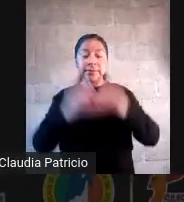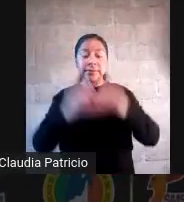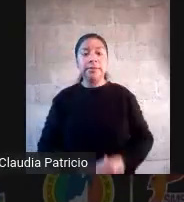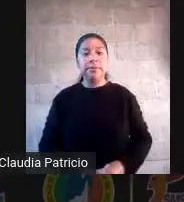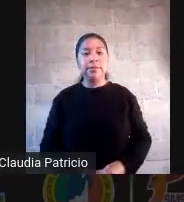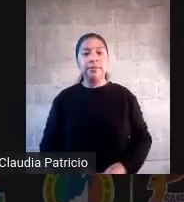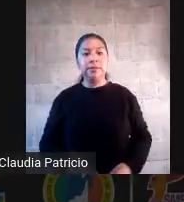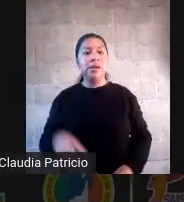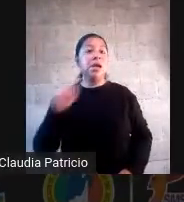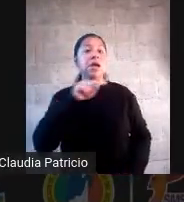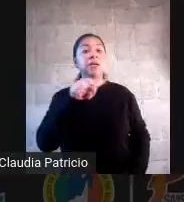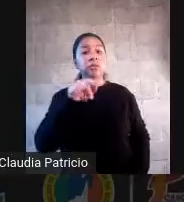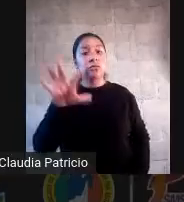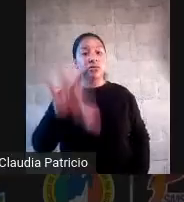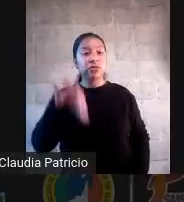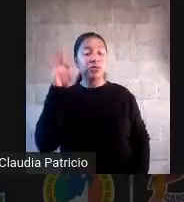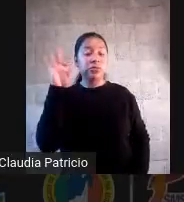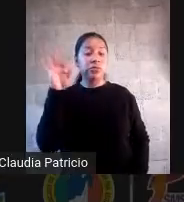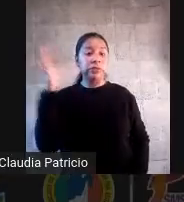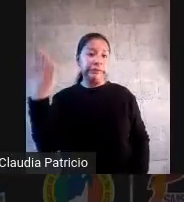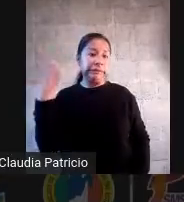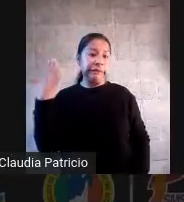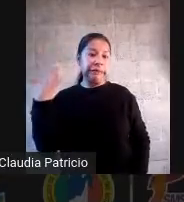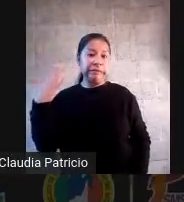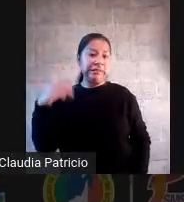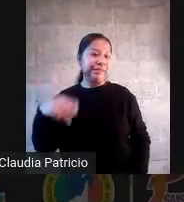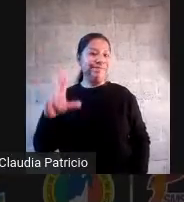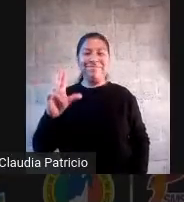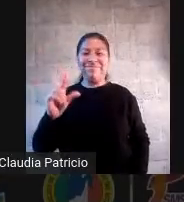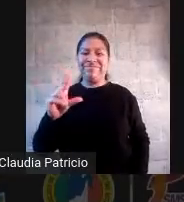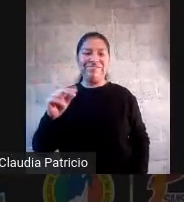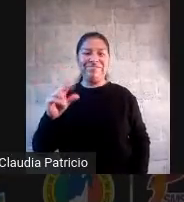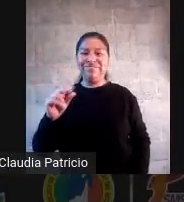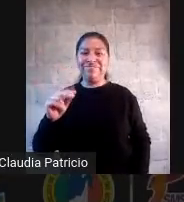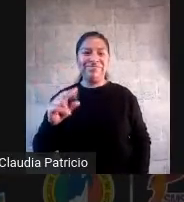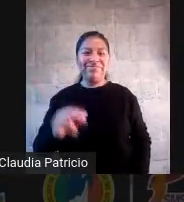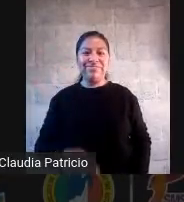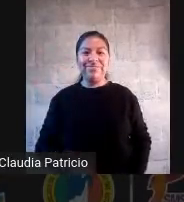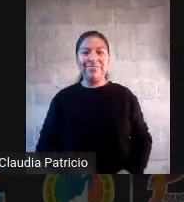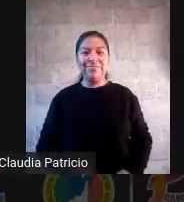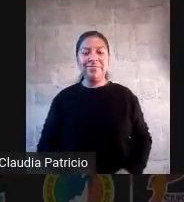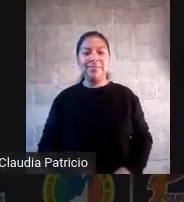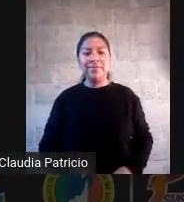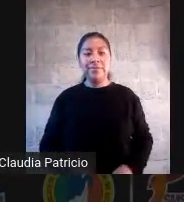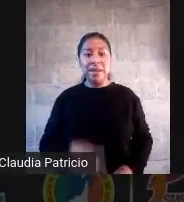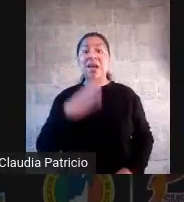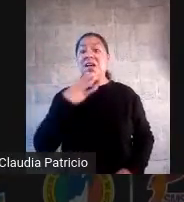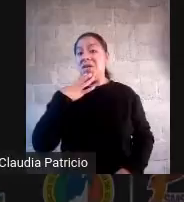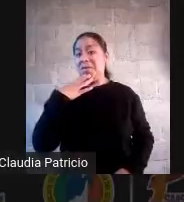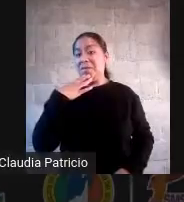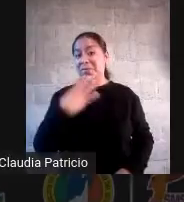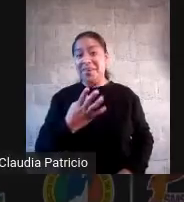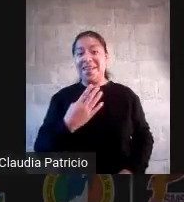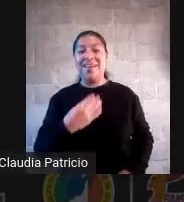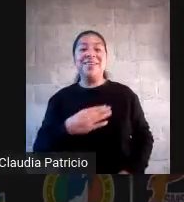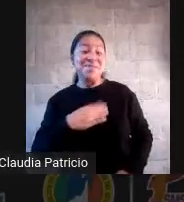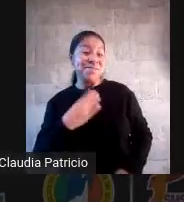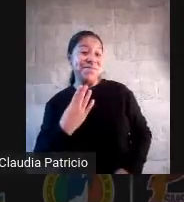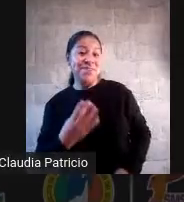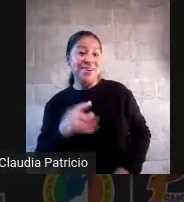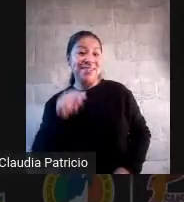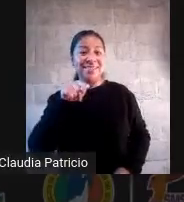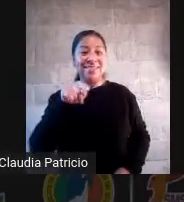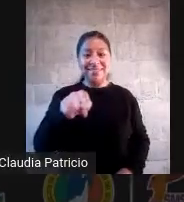funcionó. La buena noticia es que tú tienes una chistera de estrategias docentes y una